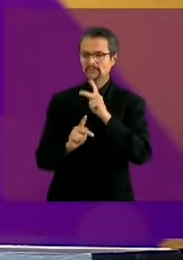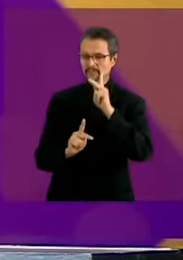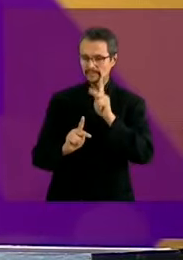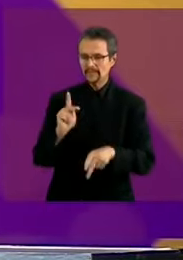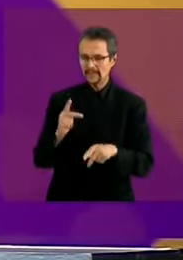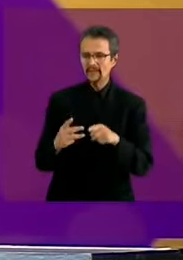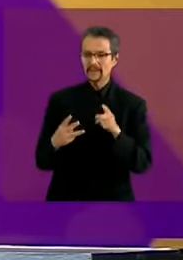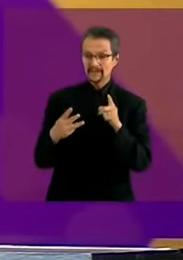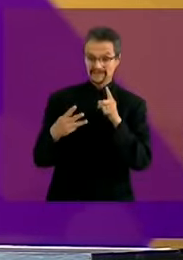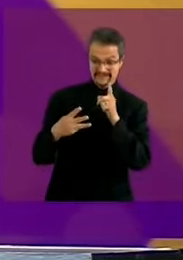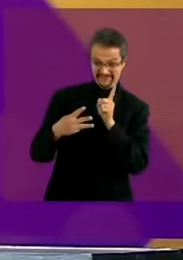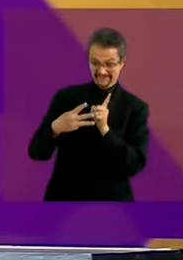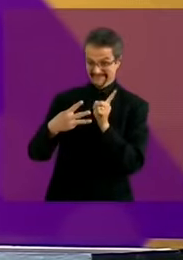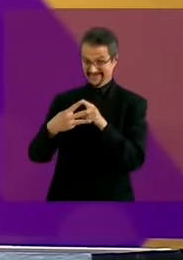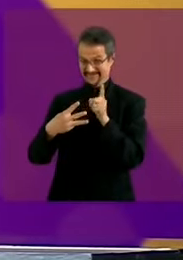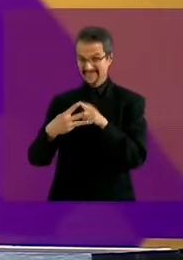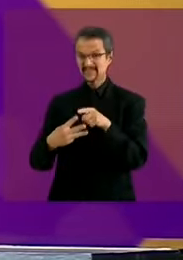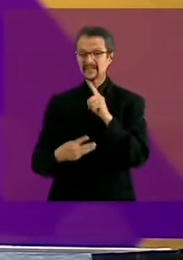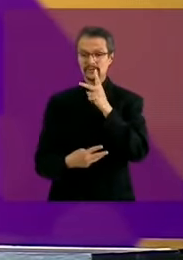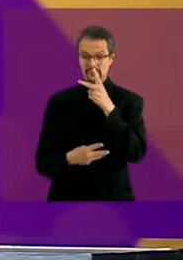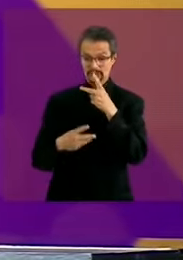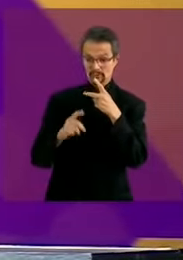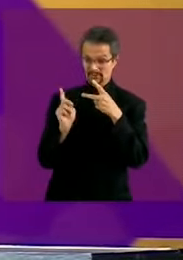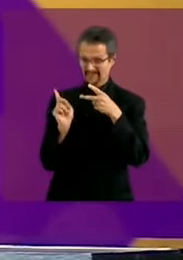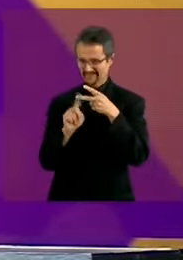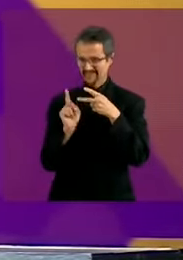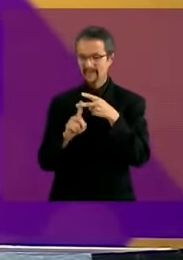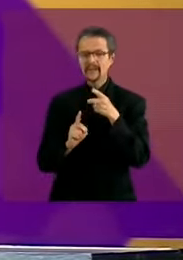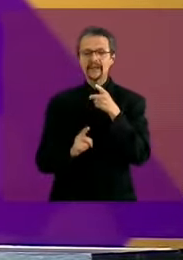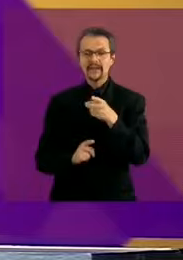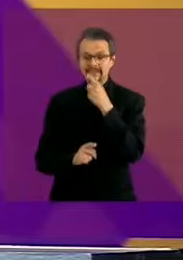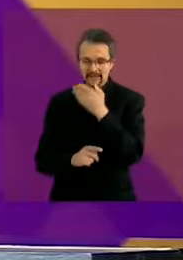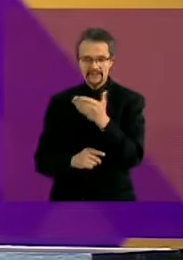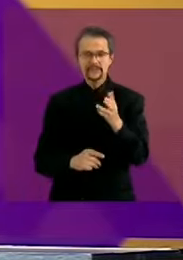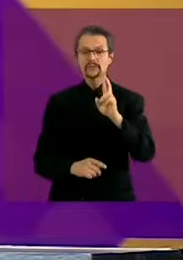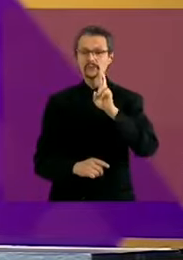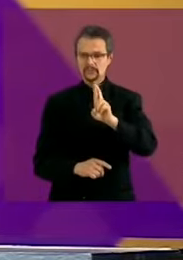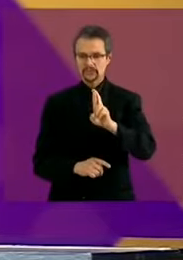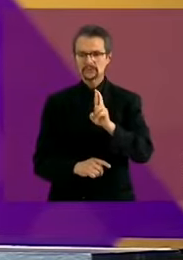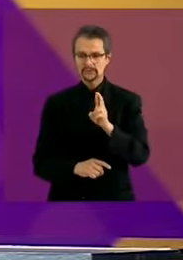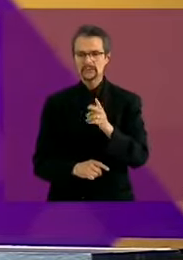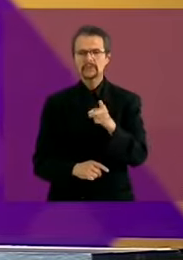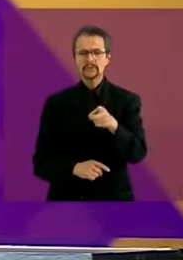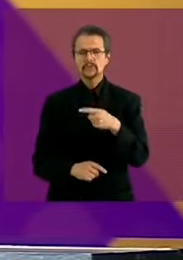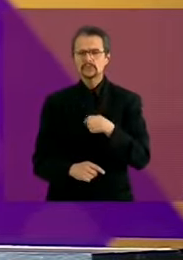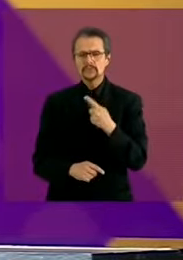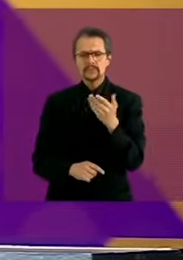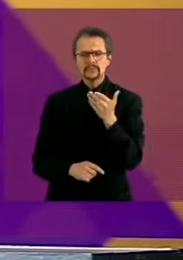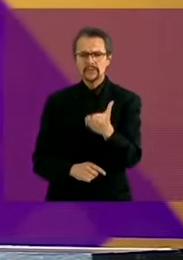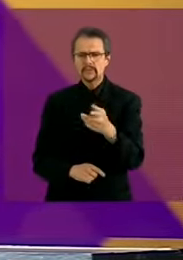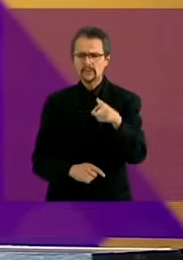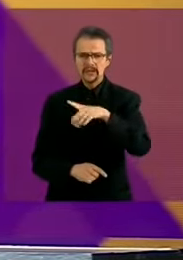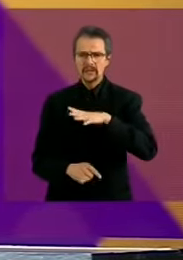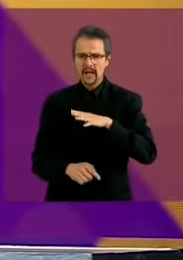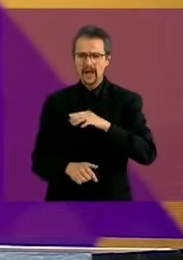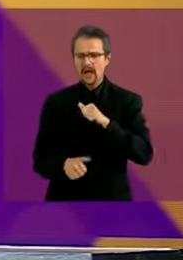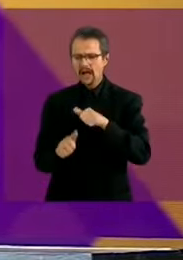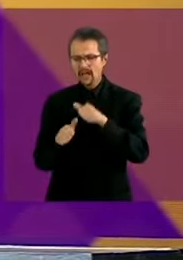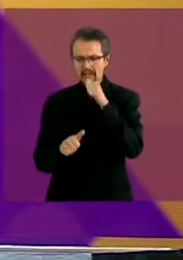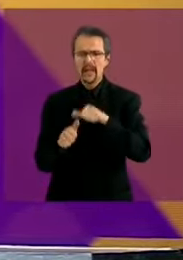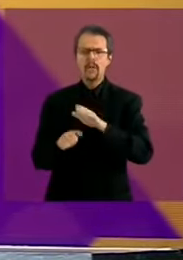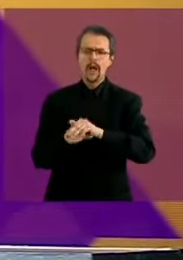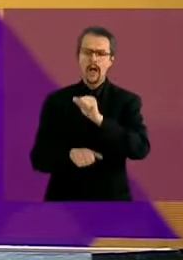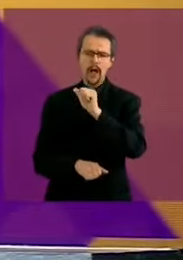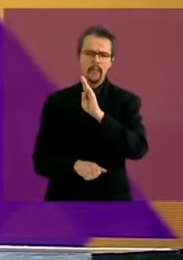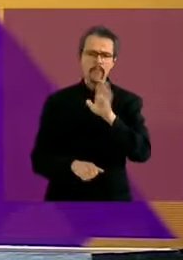segmento. Voy con usted, candidata Xochitl Galvez. Le voy a pedir, aquí hay tres letras, A, C. Son